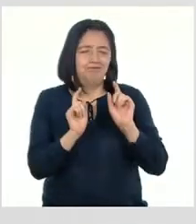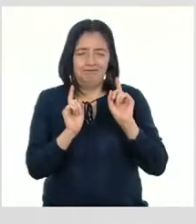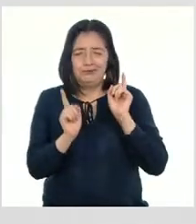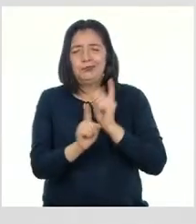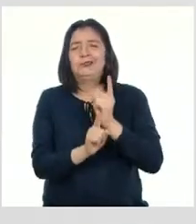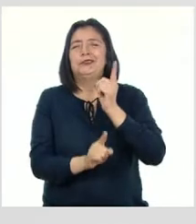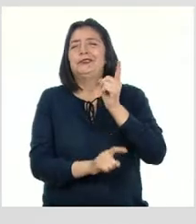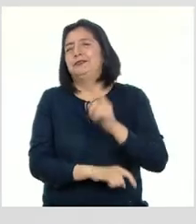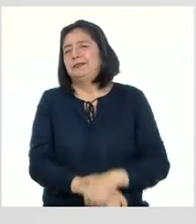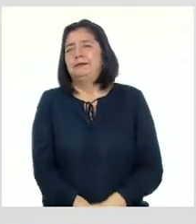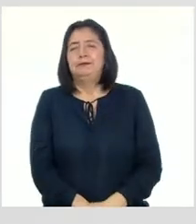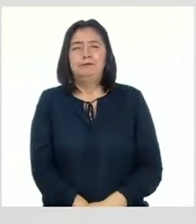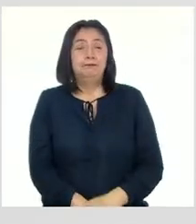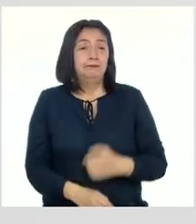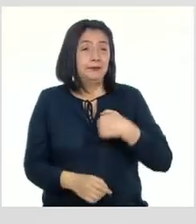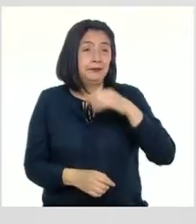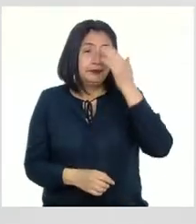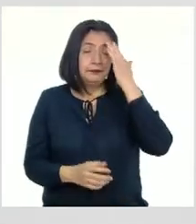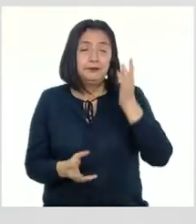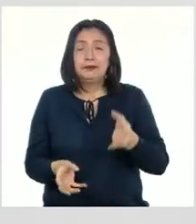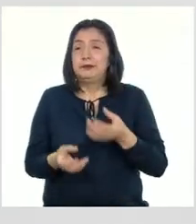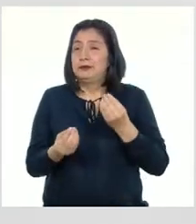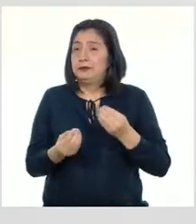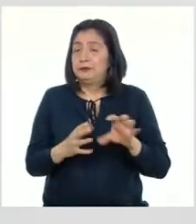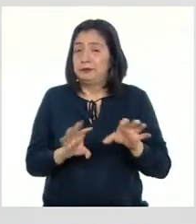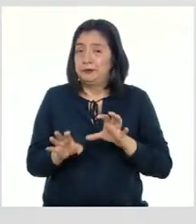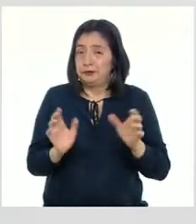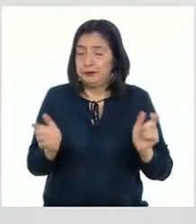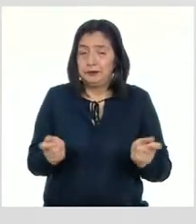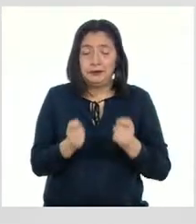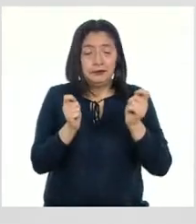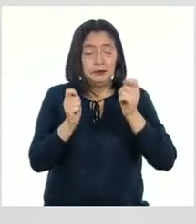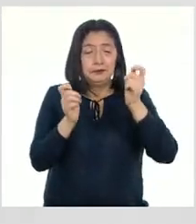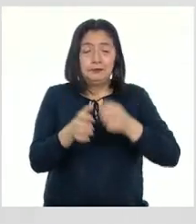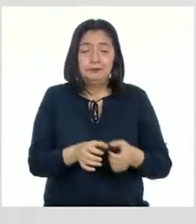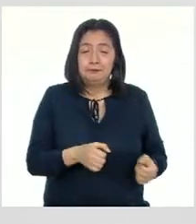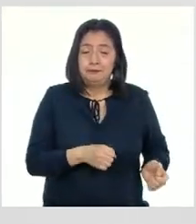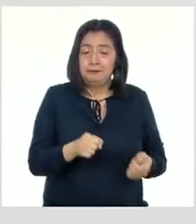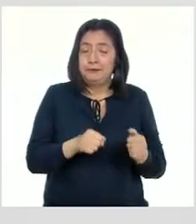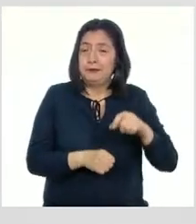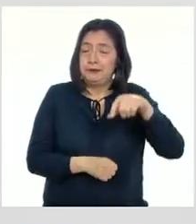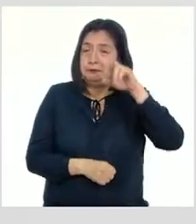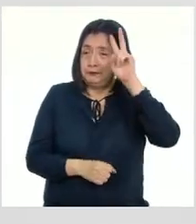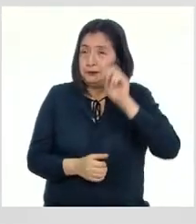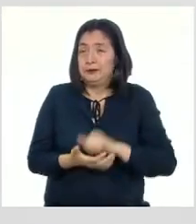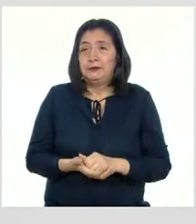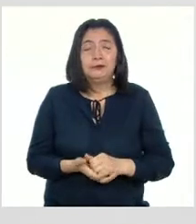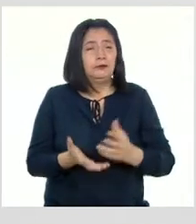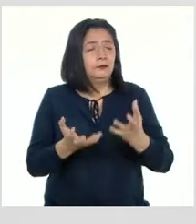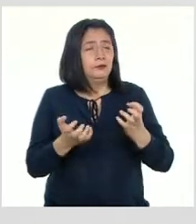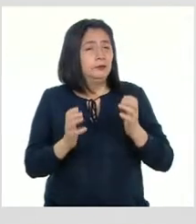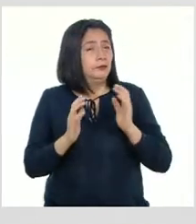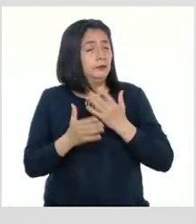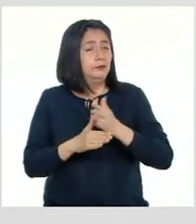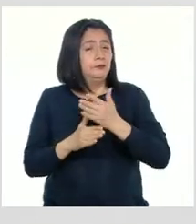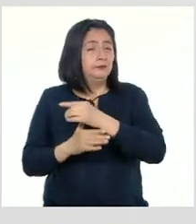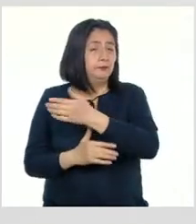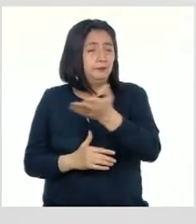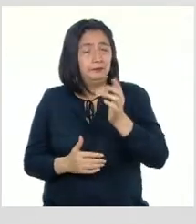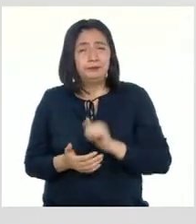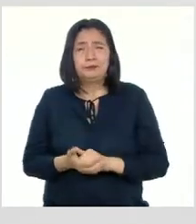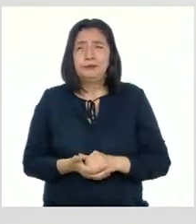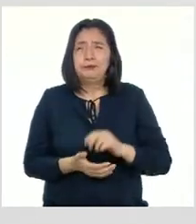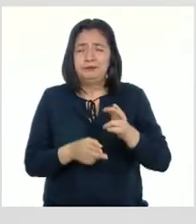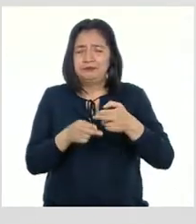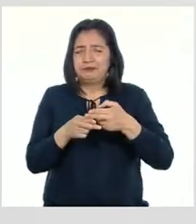Exactamente, Pati Para saber cómo se consolidó la celebración de los carnavales en nuestro país Quiero compartir con ustedes